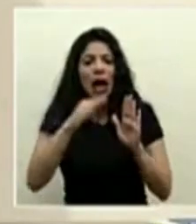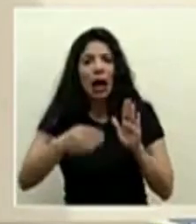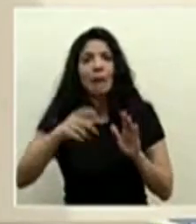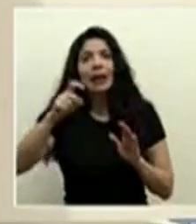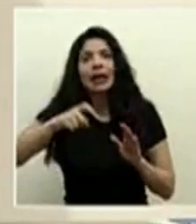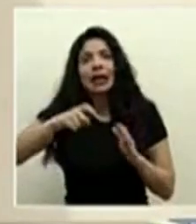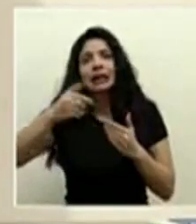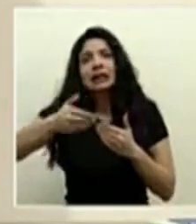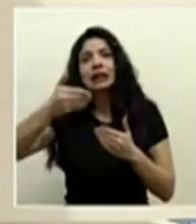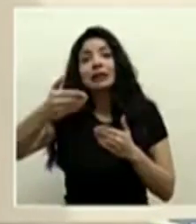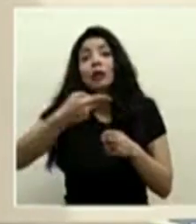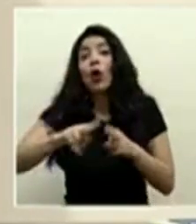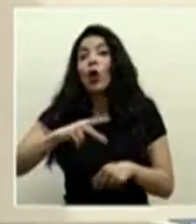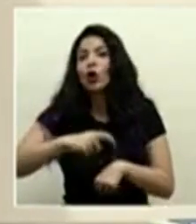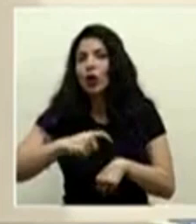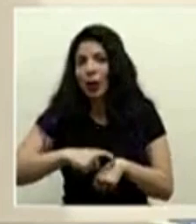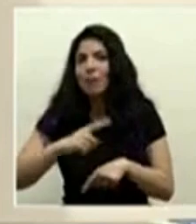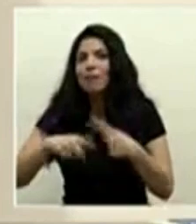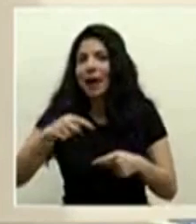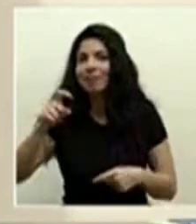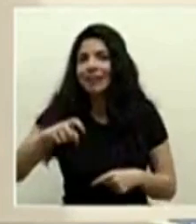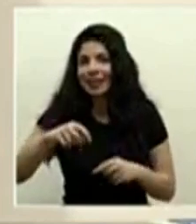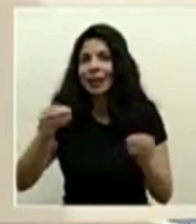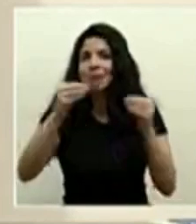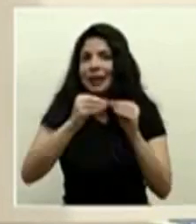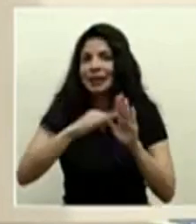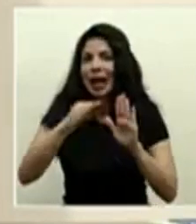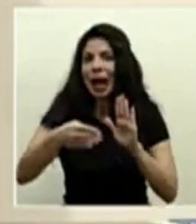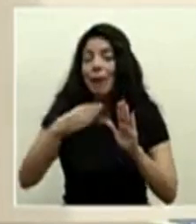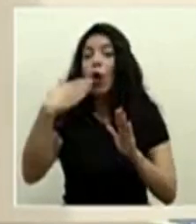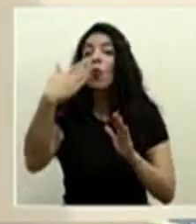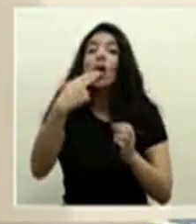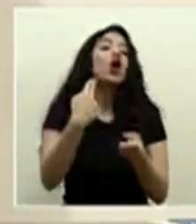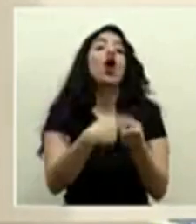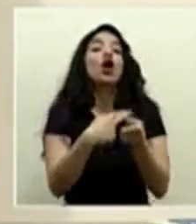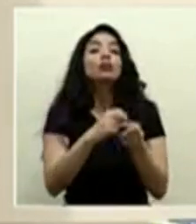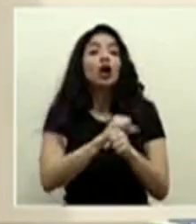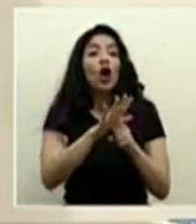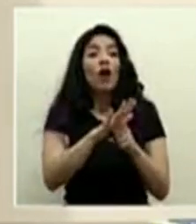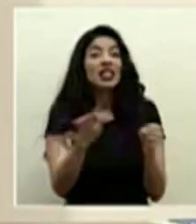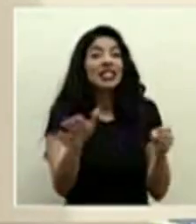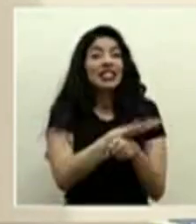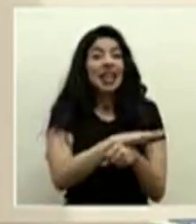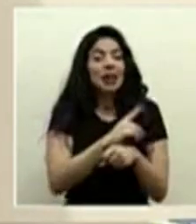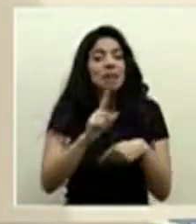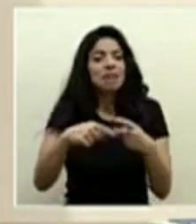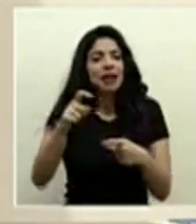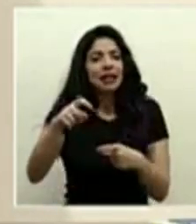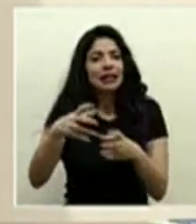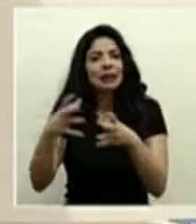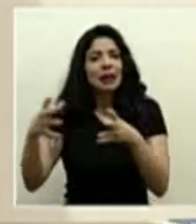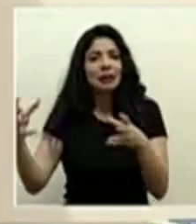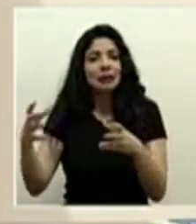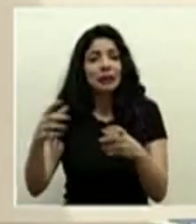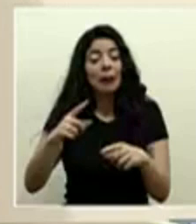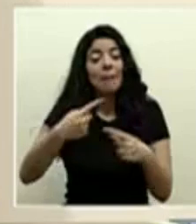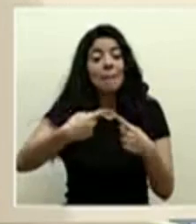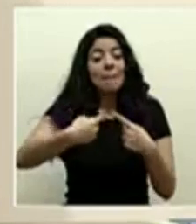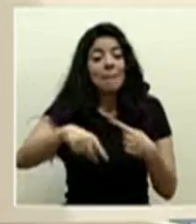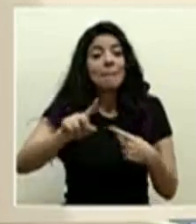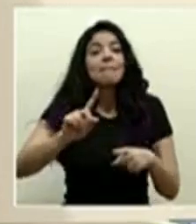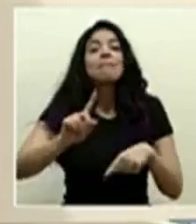en el corto plazo una vez que SEACO sea saturado vamos a entrar en una etapa